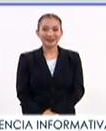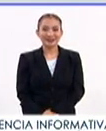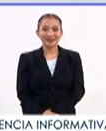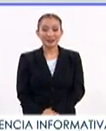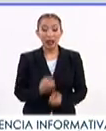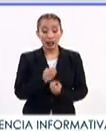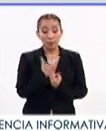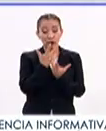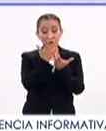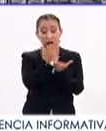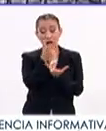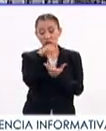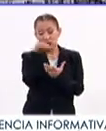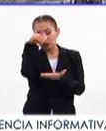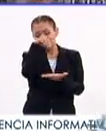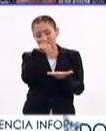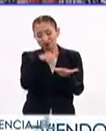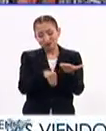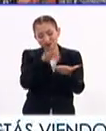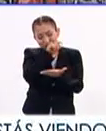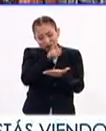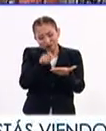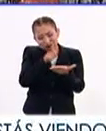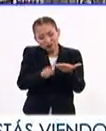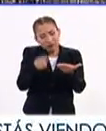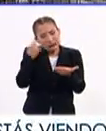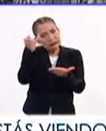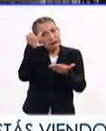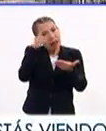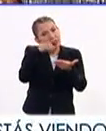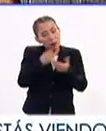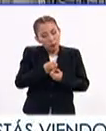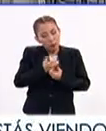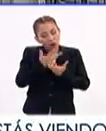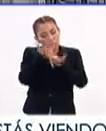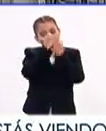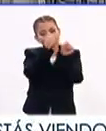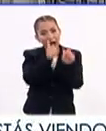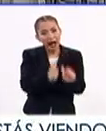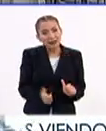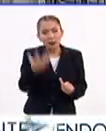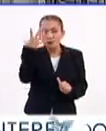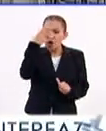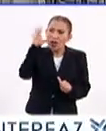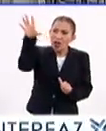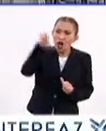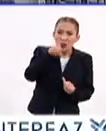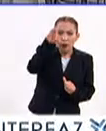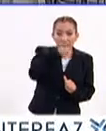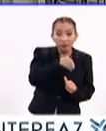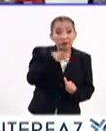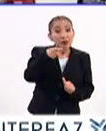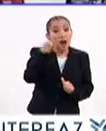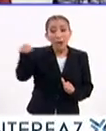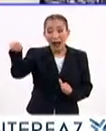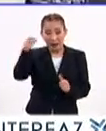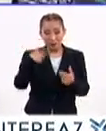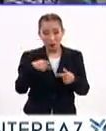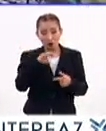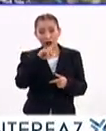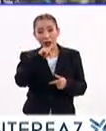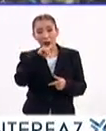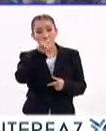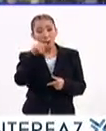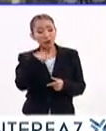La poesía es una composición literaria que se concibe como una expresión artística de la belleza, pero para autores como